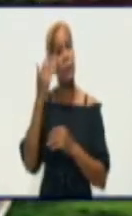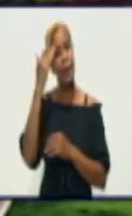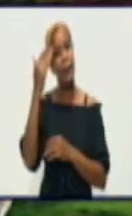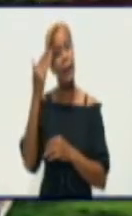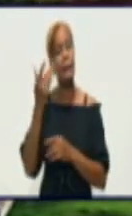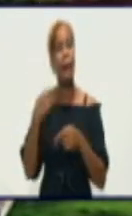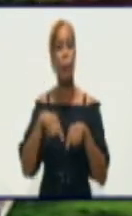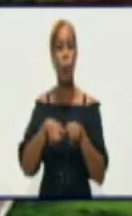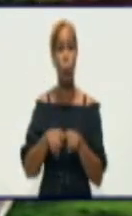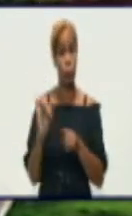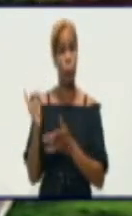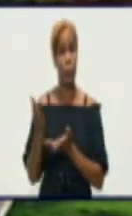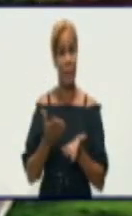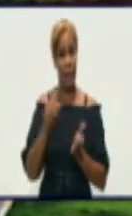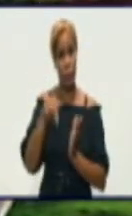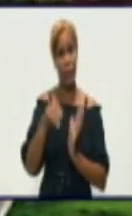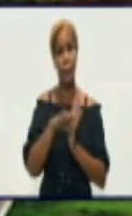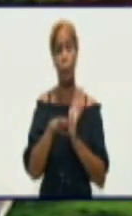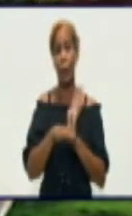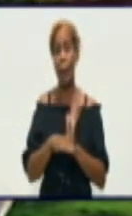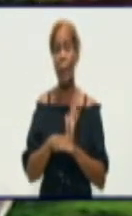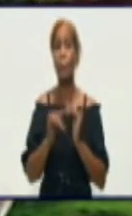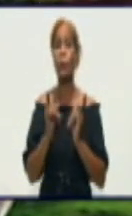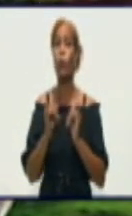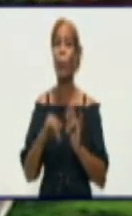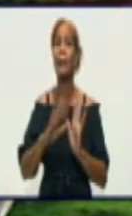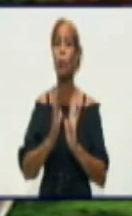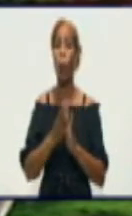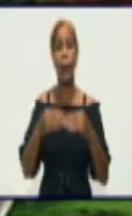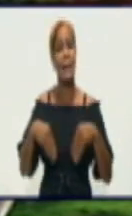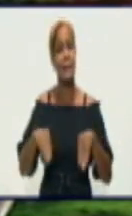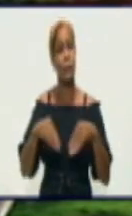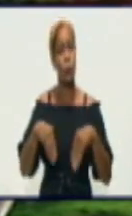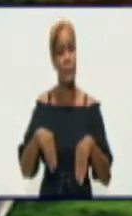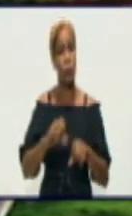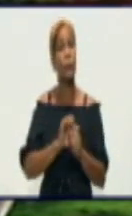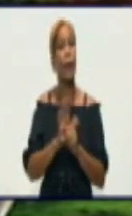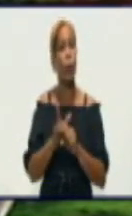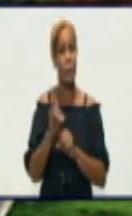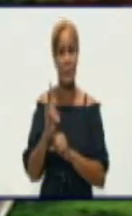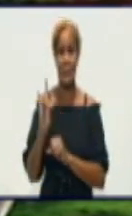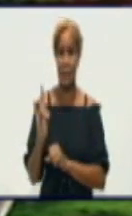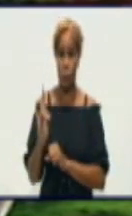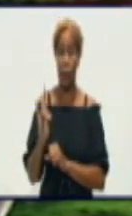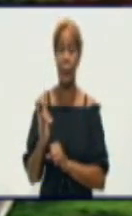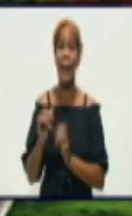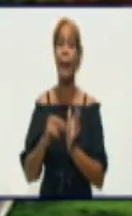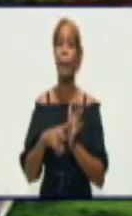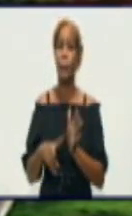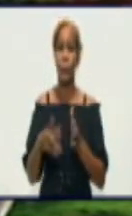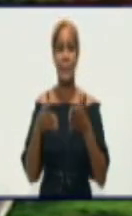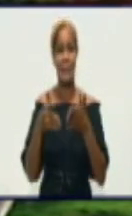Por actualizarnos de la situación epidemiológica referida a la COVID-19 en nuestra provincia de Granma. Gracias. Gracias.